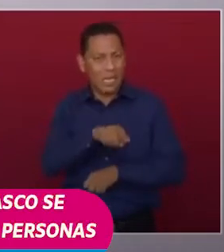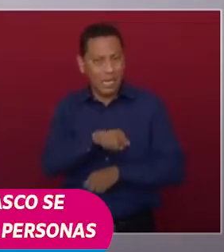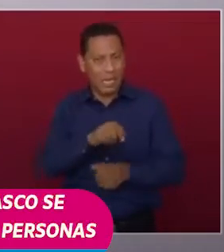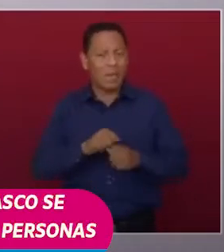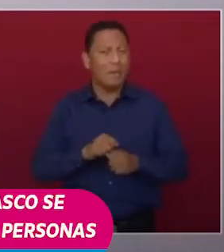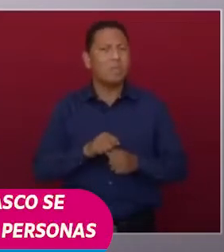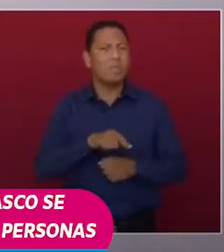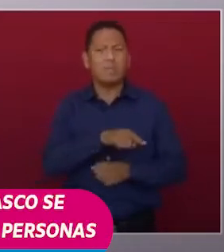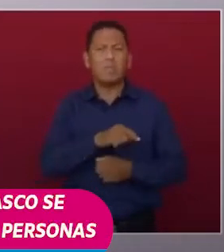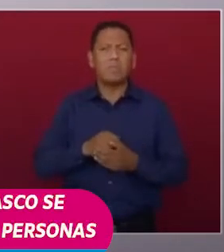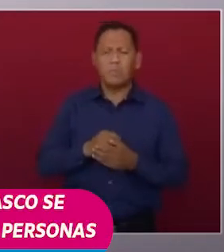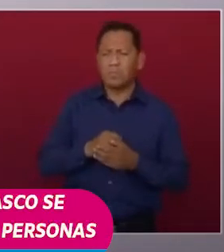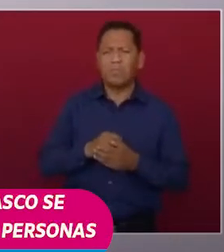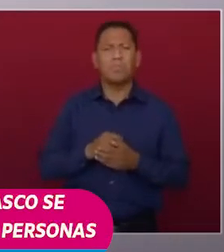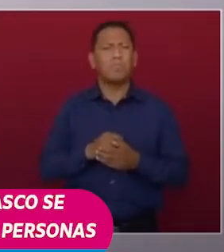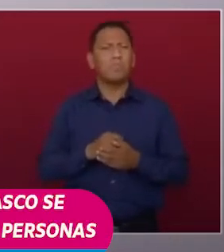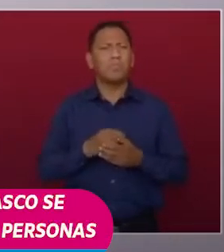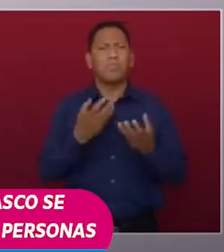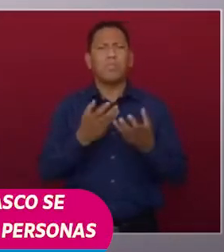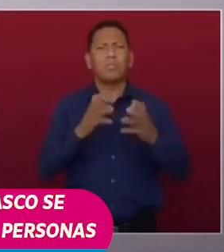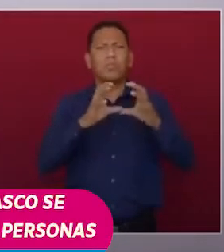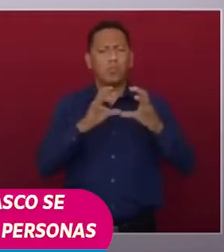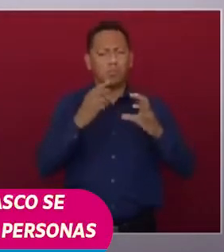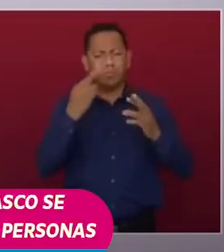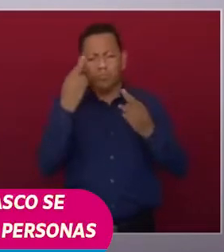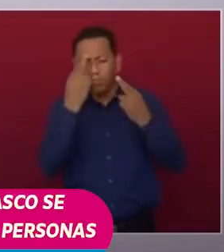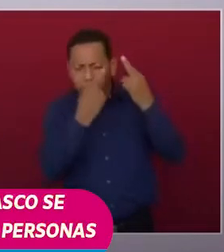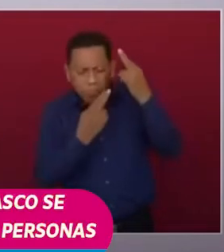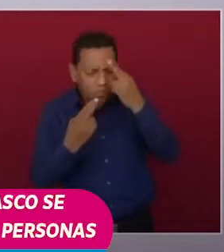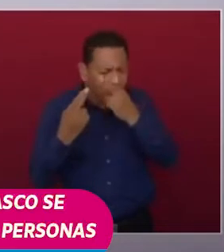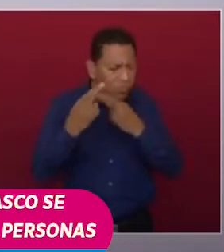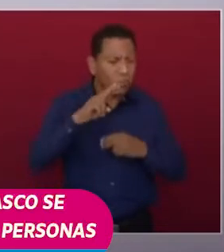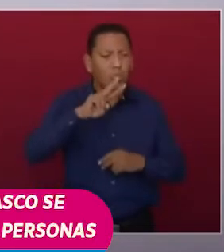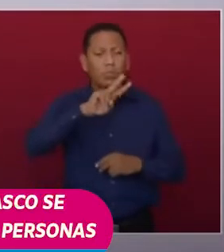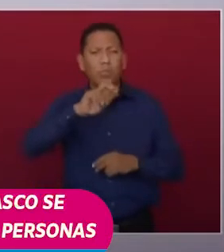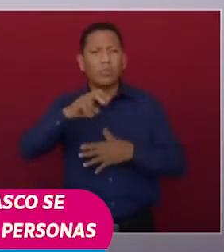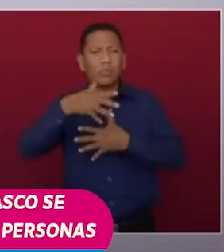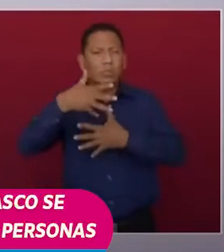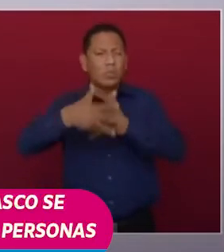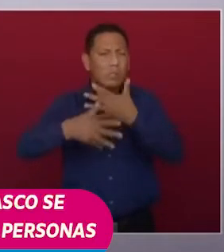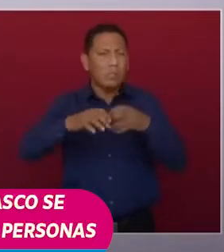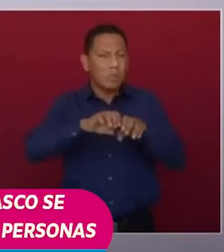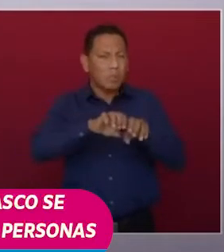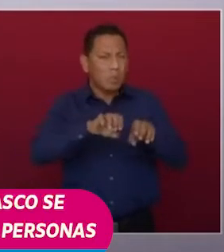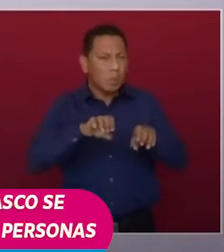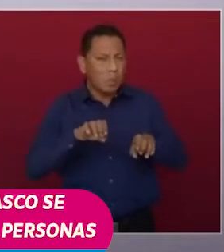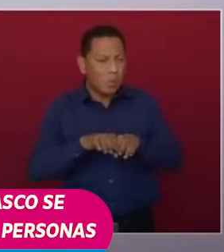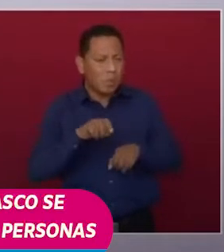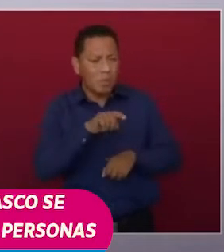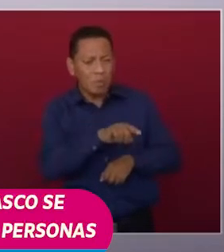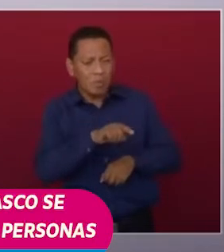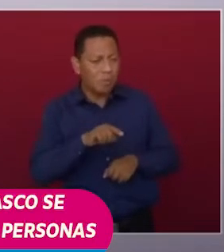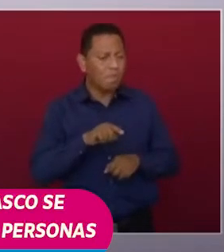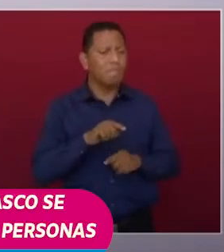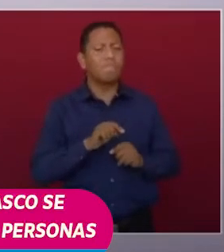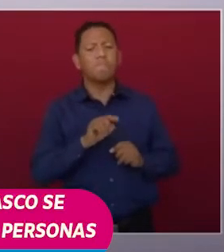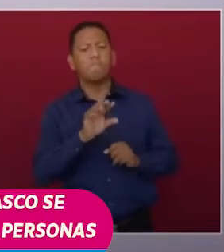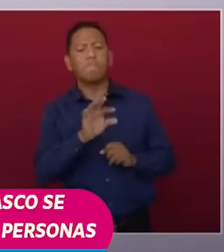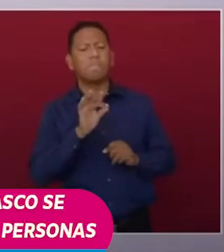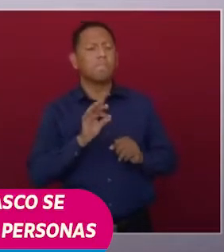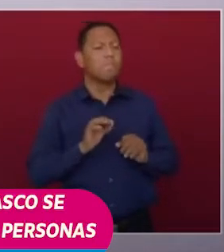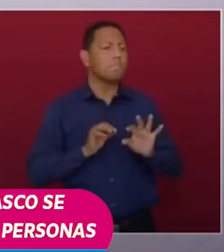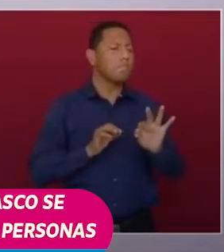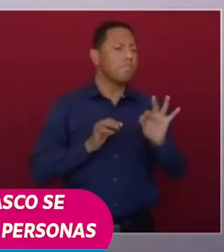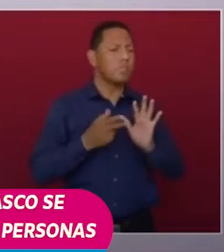salimos a licitar en todo el mundo los 215 equipos críticos, seleccionando los mejores